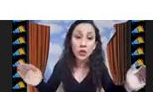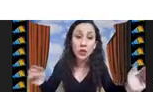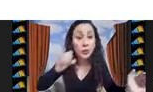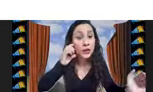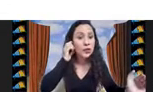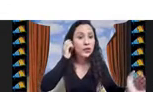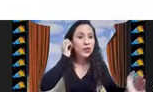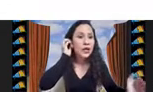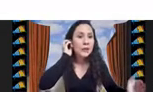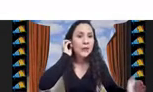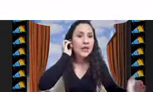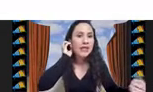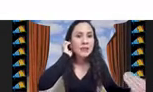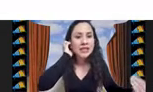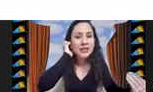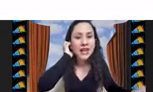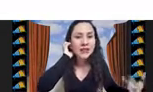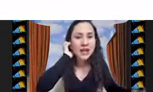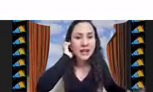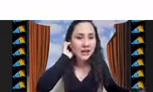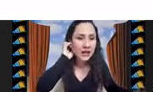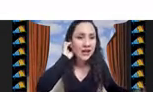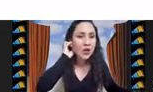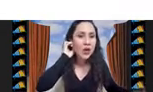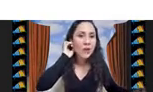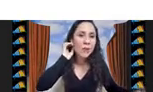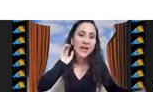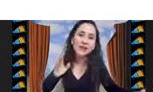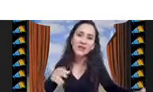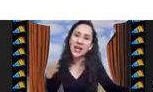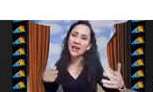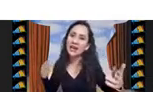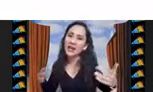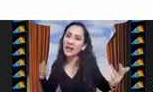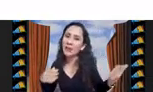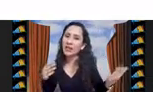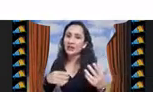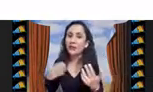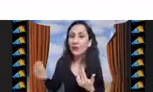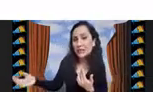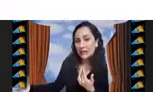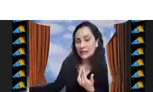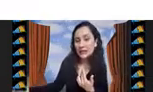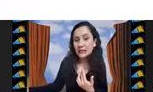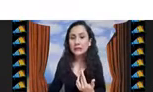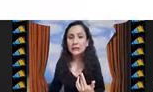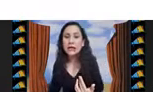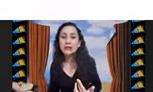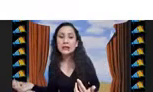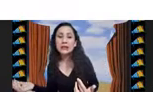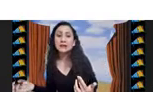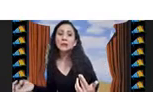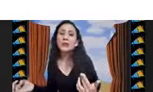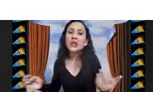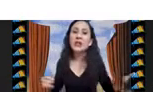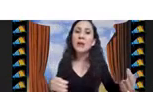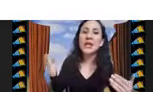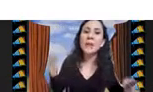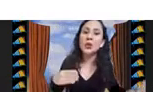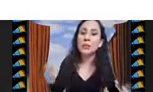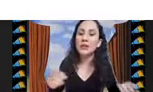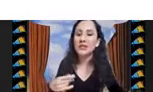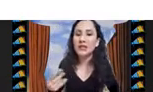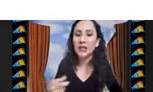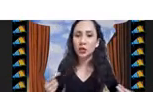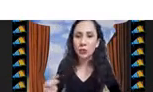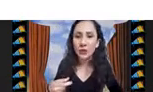los pesos de los objetos mientras más grande el rango parecía que eran más difíciles las instancias y